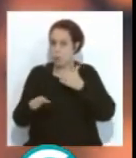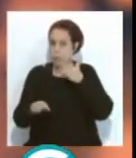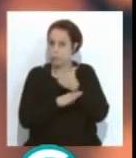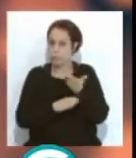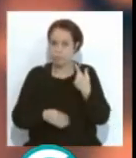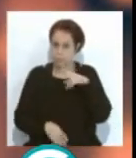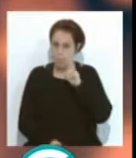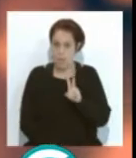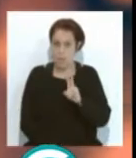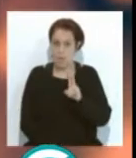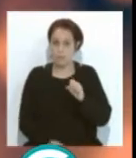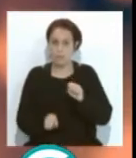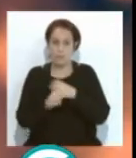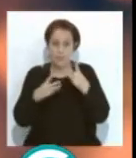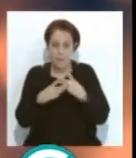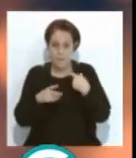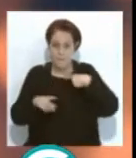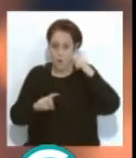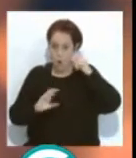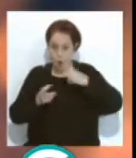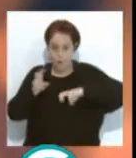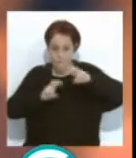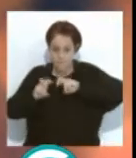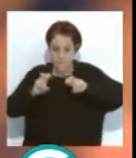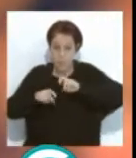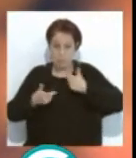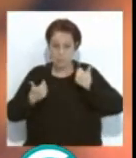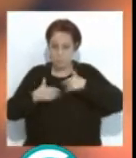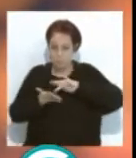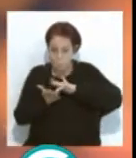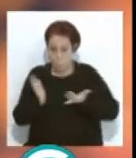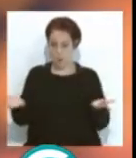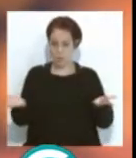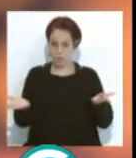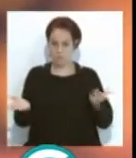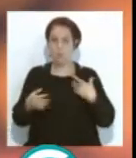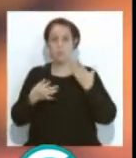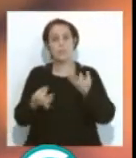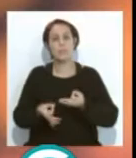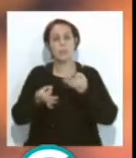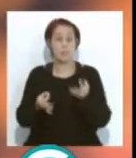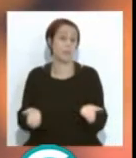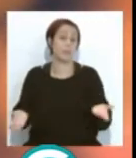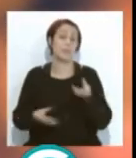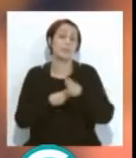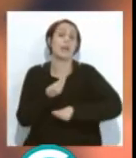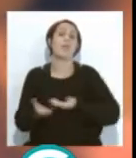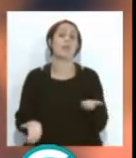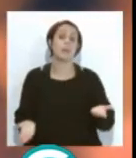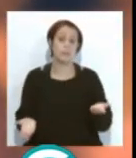ponerse en internet como loco para buscarlo y cuando te das cuenta ya están agotadas, eso va existir siempre. ¿Qué se hace?